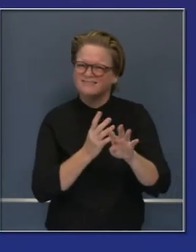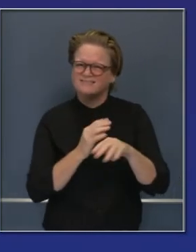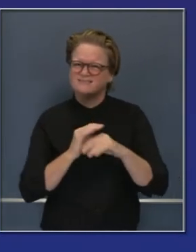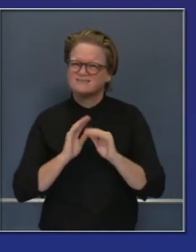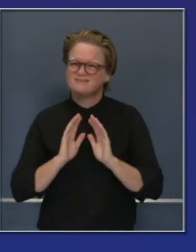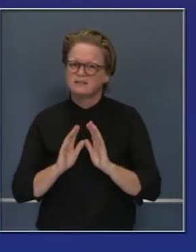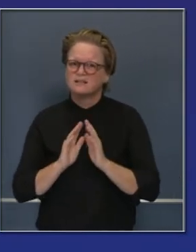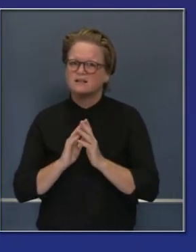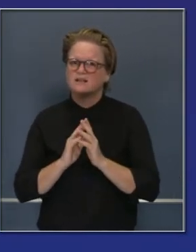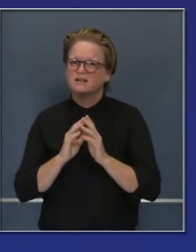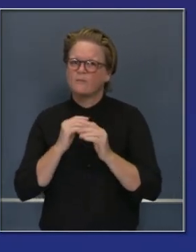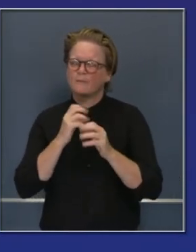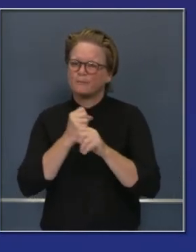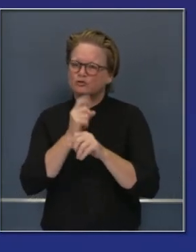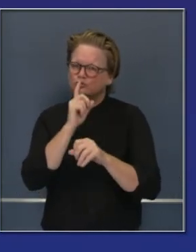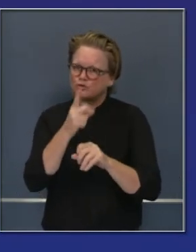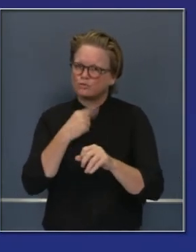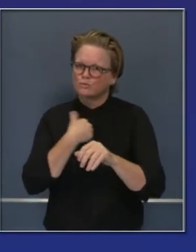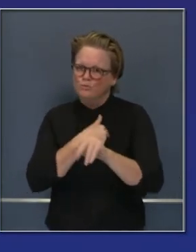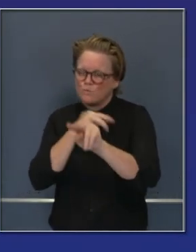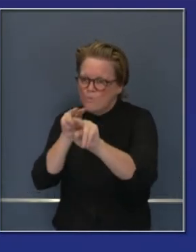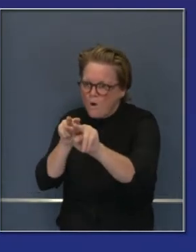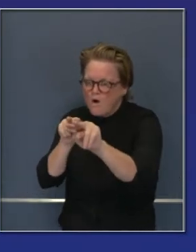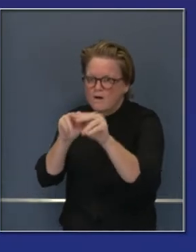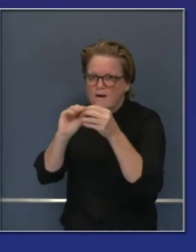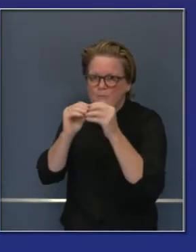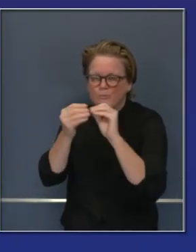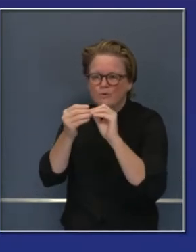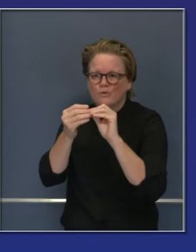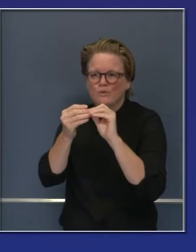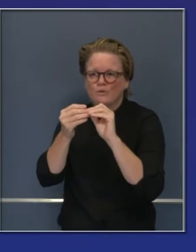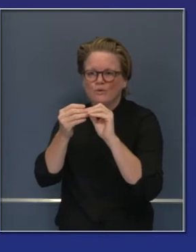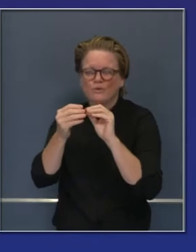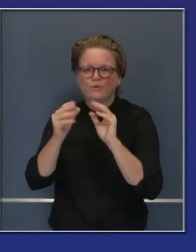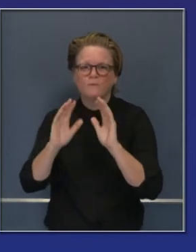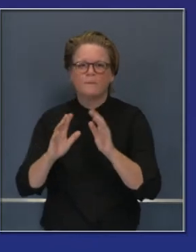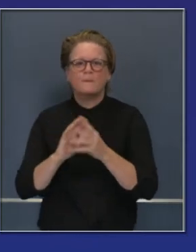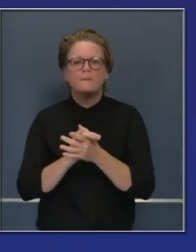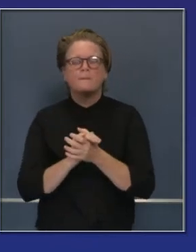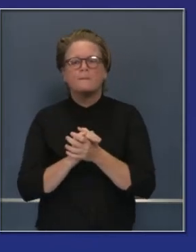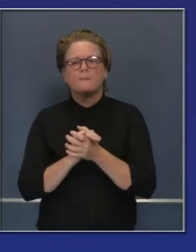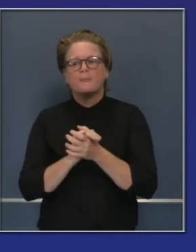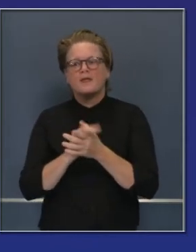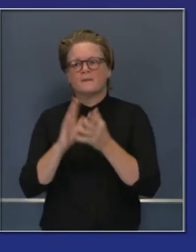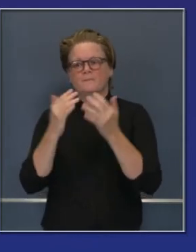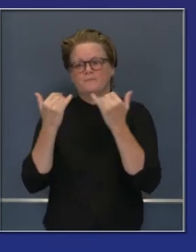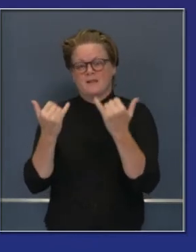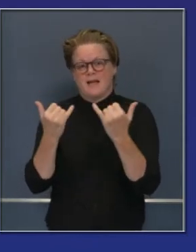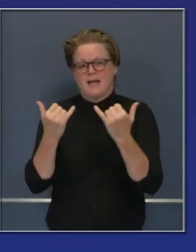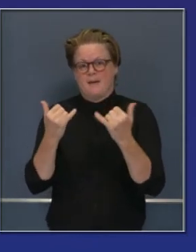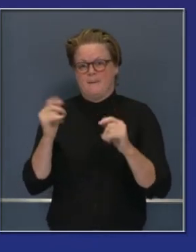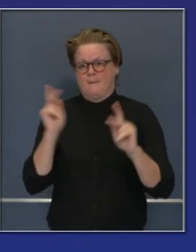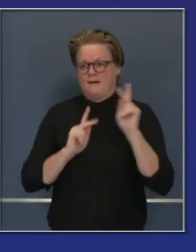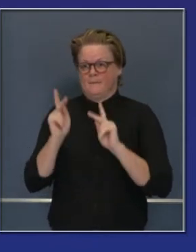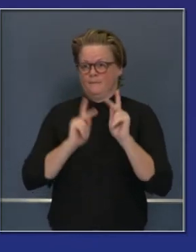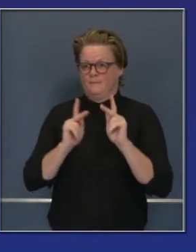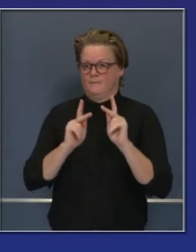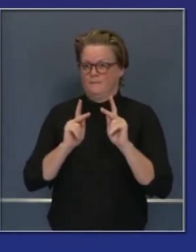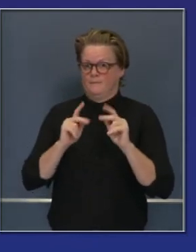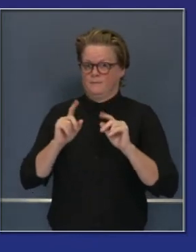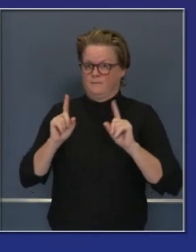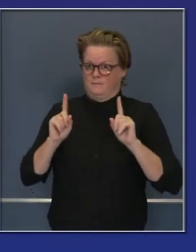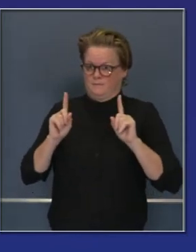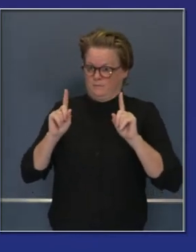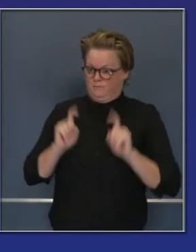Pero el rastreo de datos en los tantos, tantos meses nos ha indicado que hoy día muchos casos en dos, tres